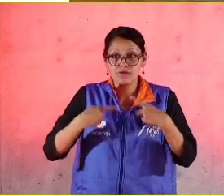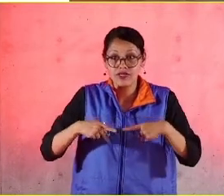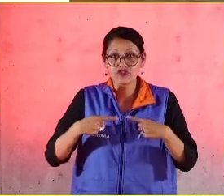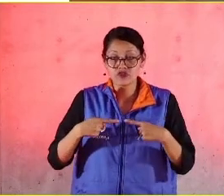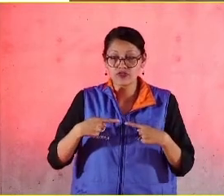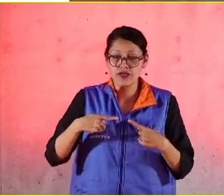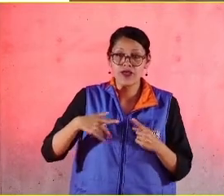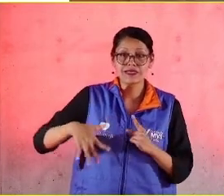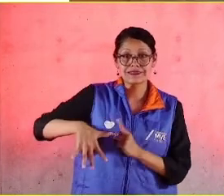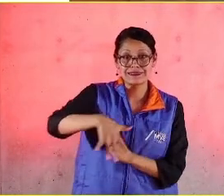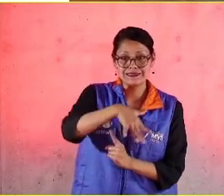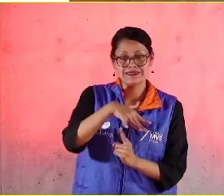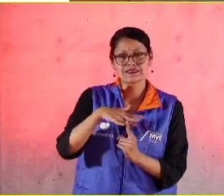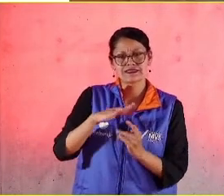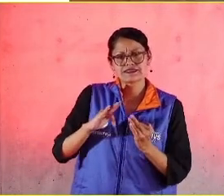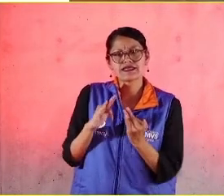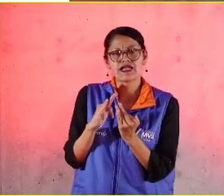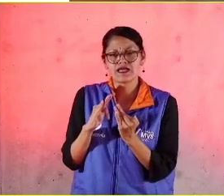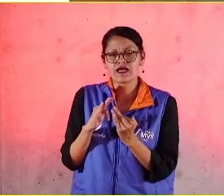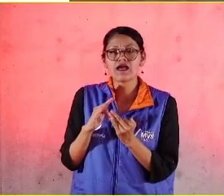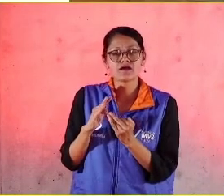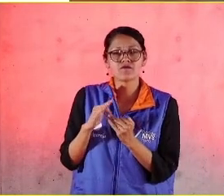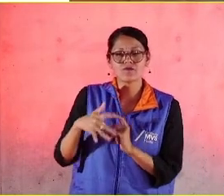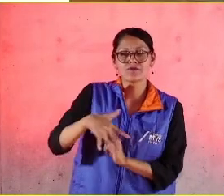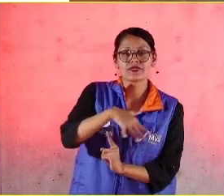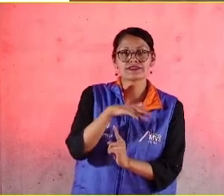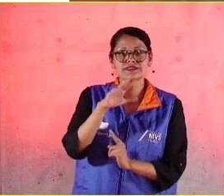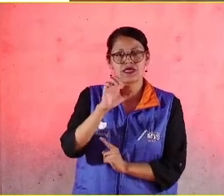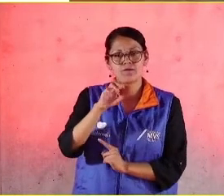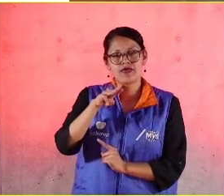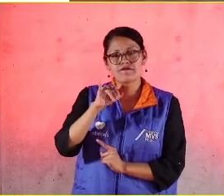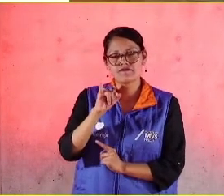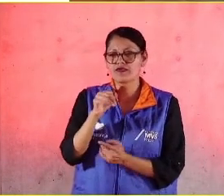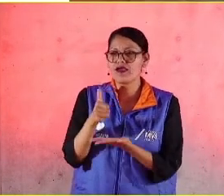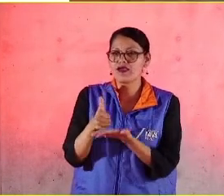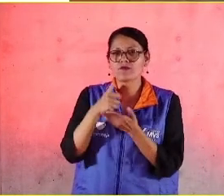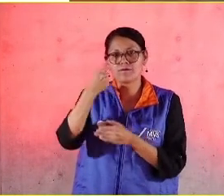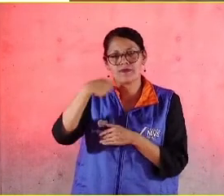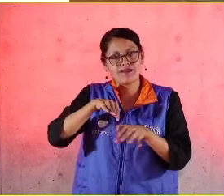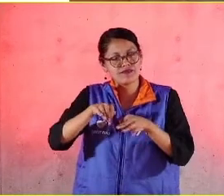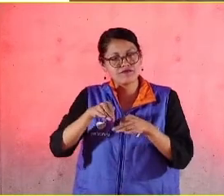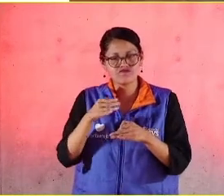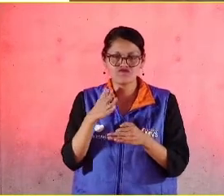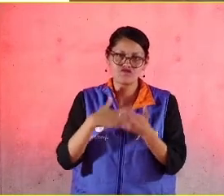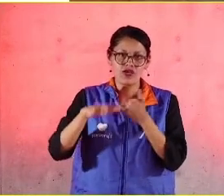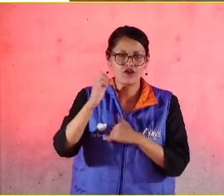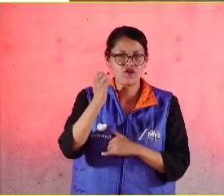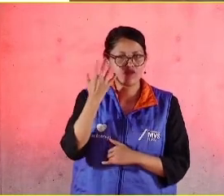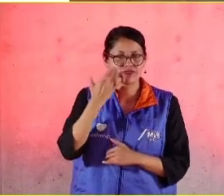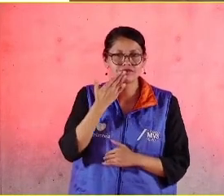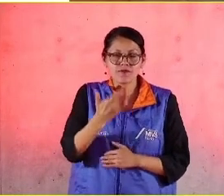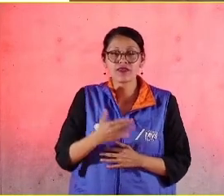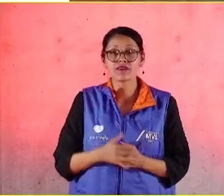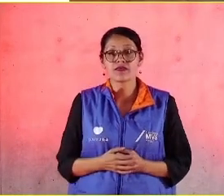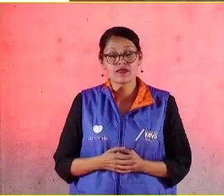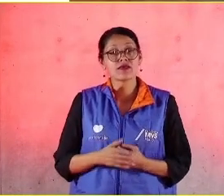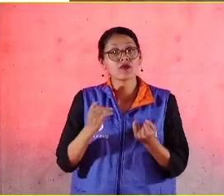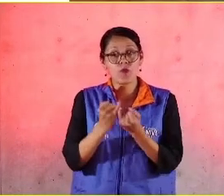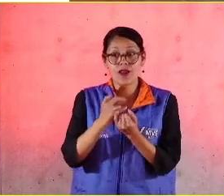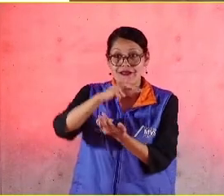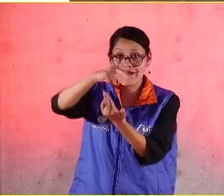del entorno del CEMEFI para llevar a cabo este trabajo. En principio a los aliados regionales que no solo